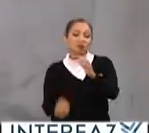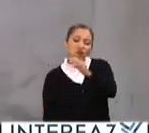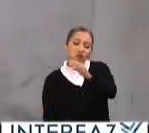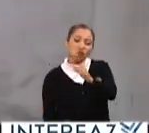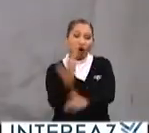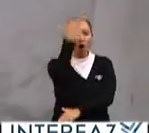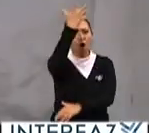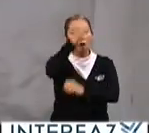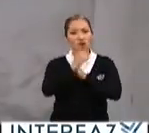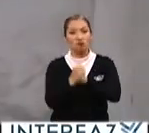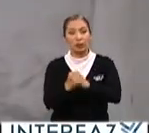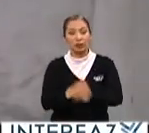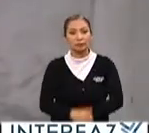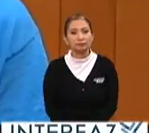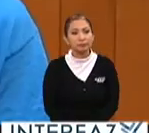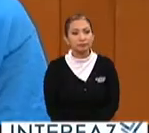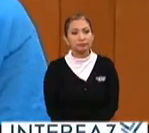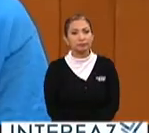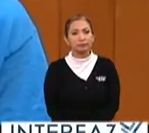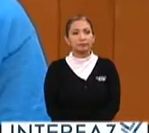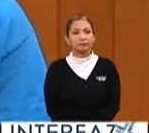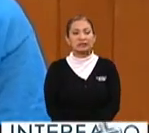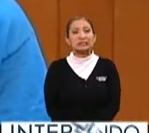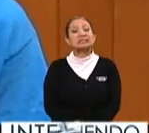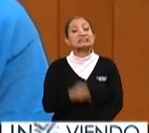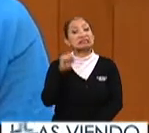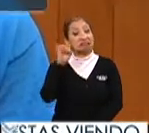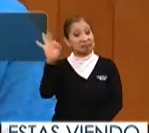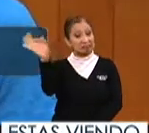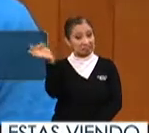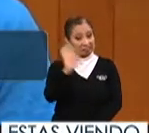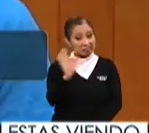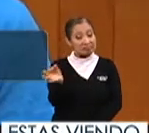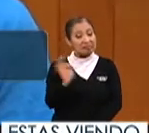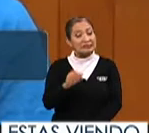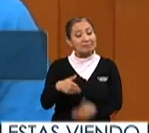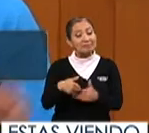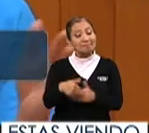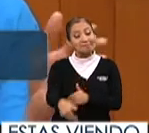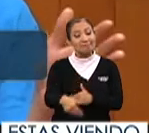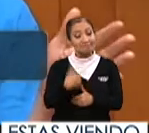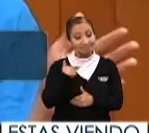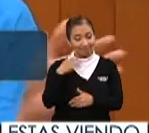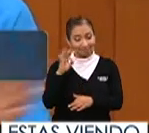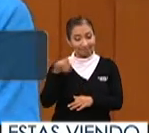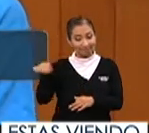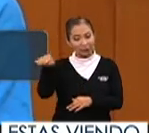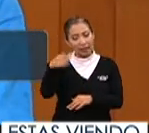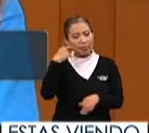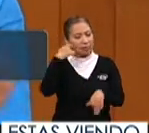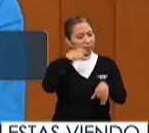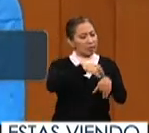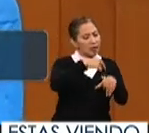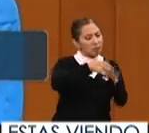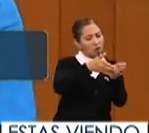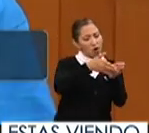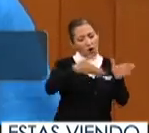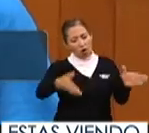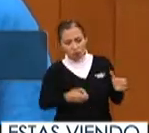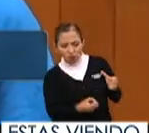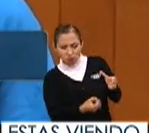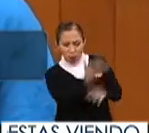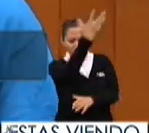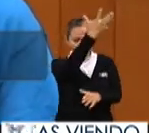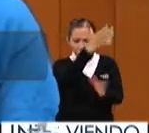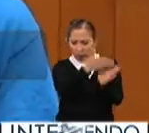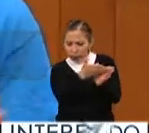suceder otra gran explosión si es posible que que que si los tiempos entre erupciones